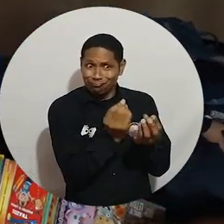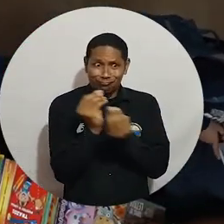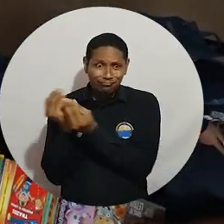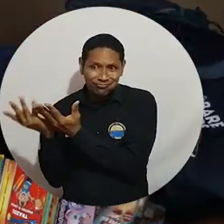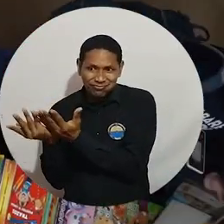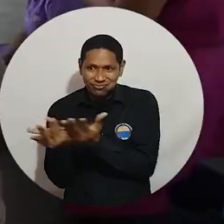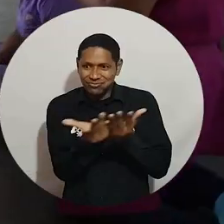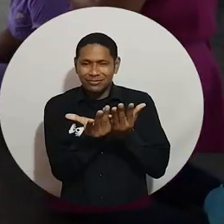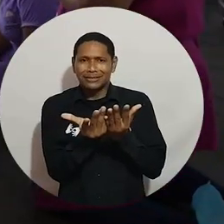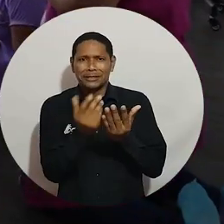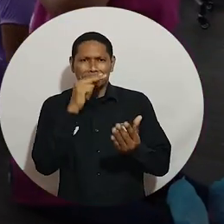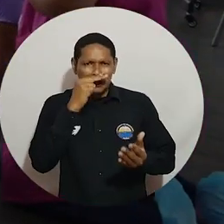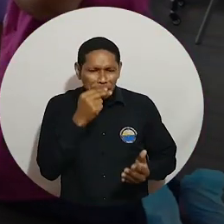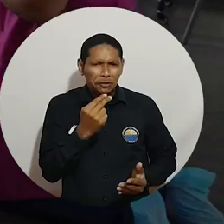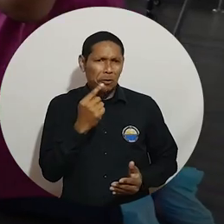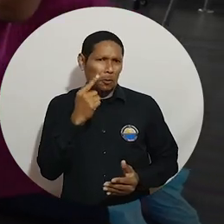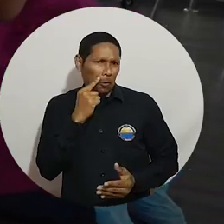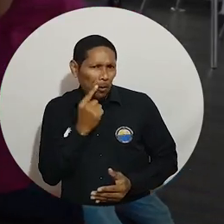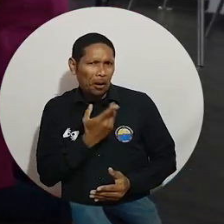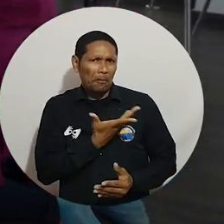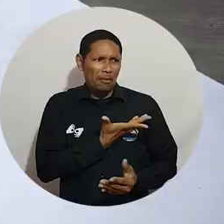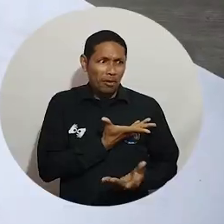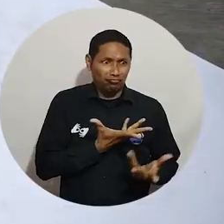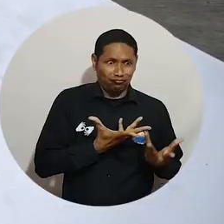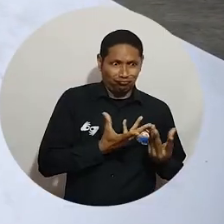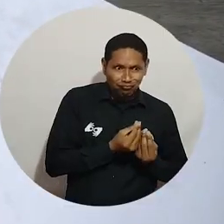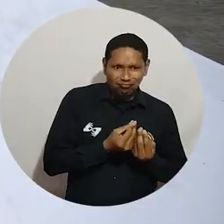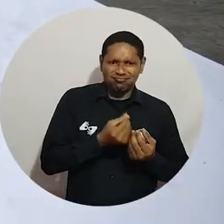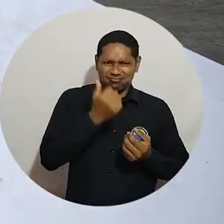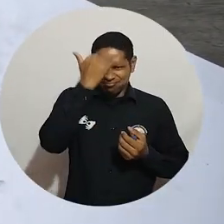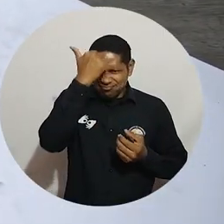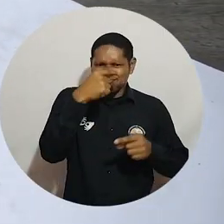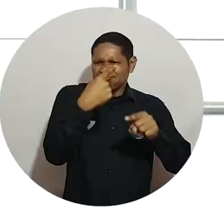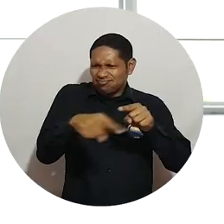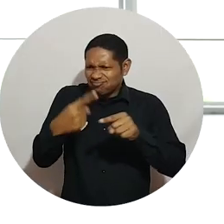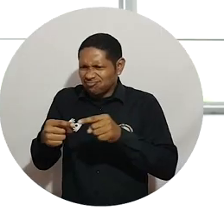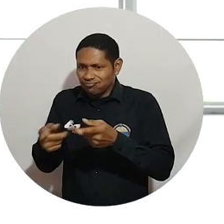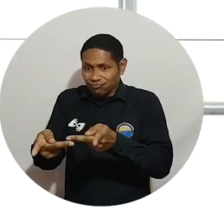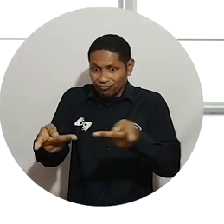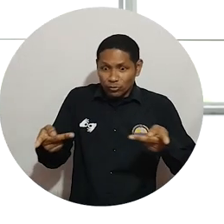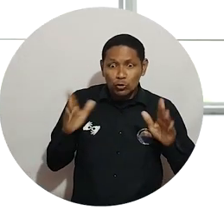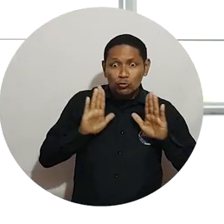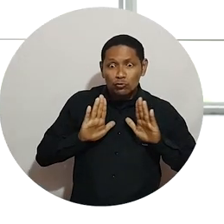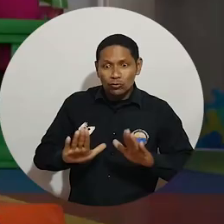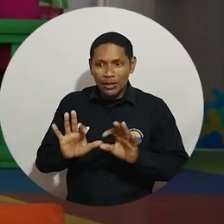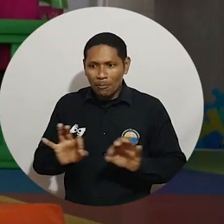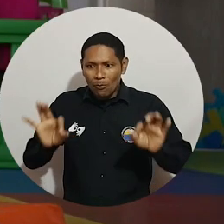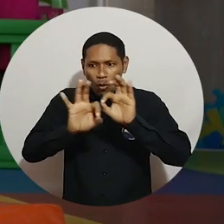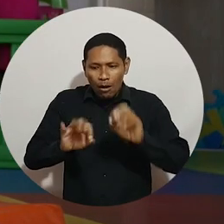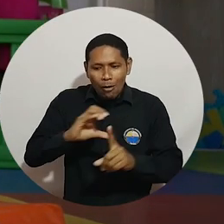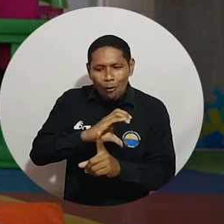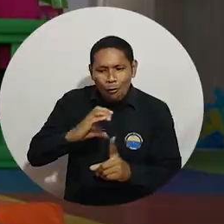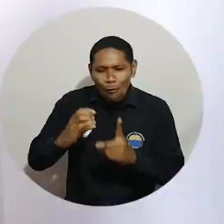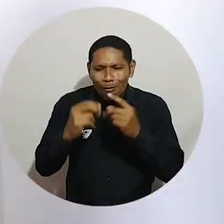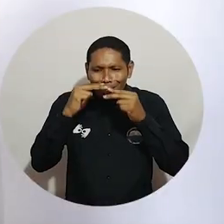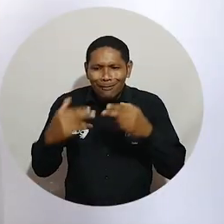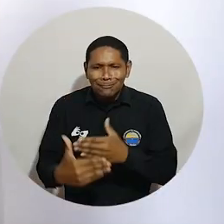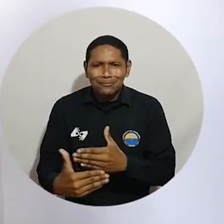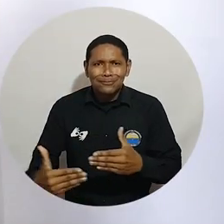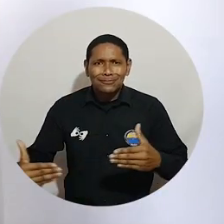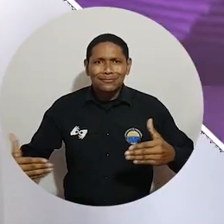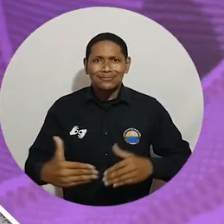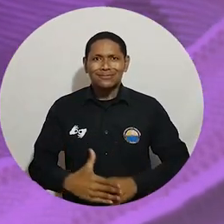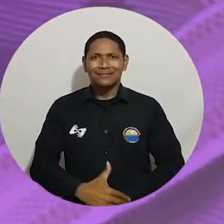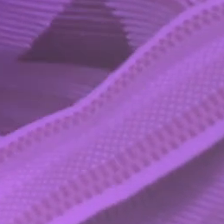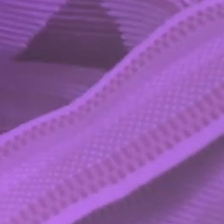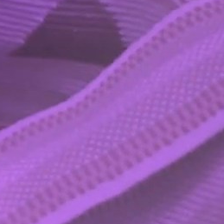Artes y la Cultura, se abrieron espacios dirigidos a niños, padres, cuidadores y agentes educativos con el fin de promover el desarrollo de la cultura en